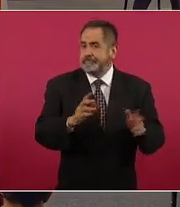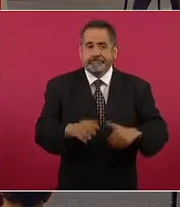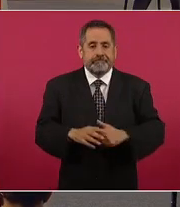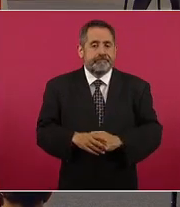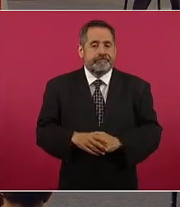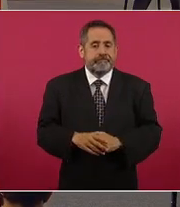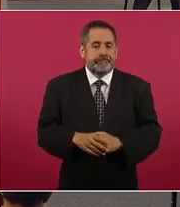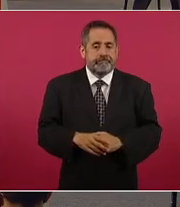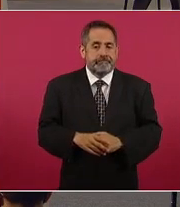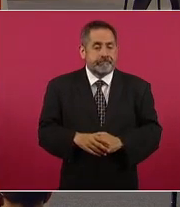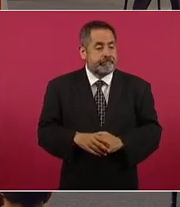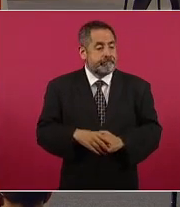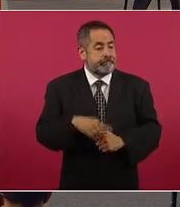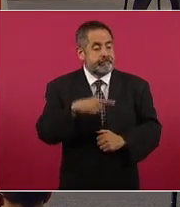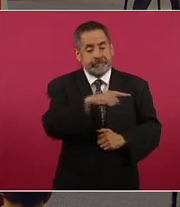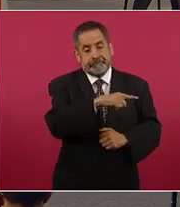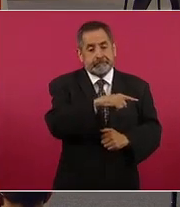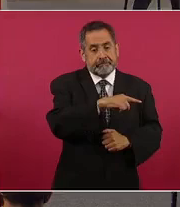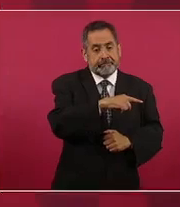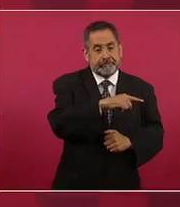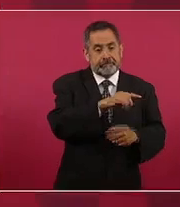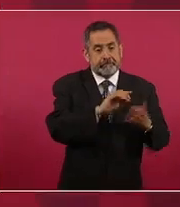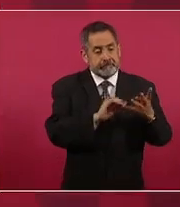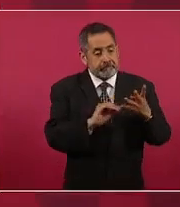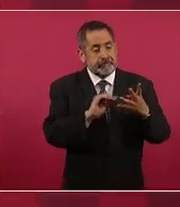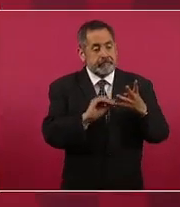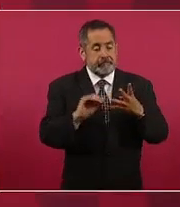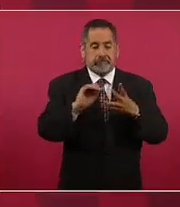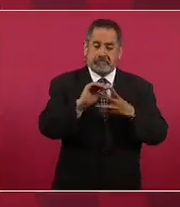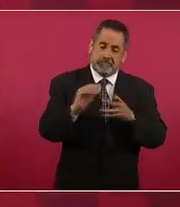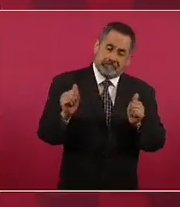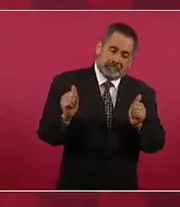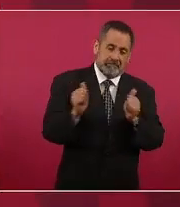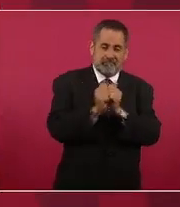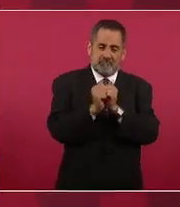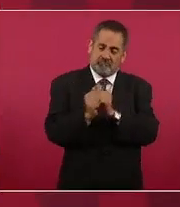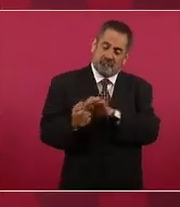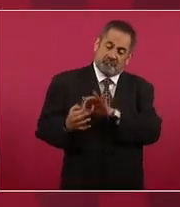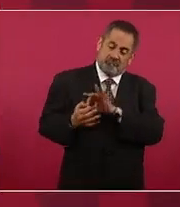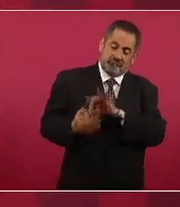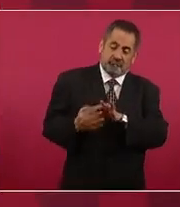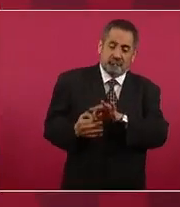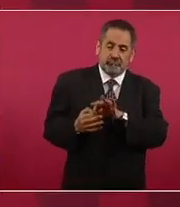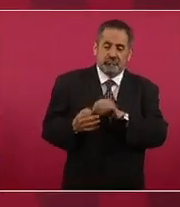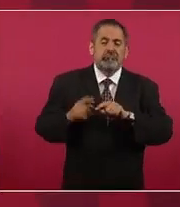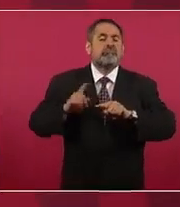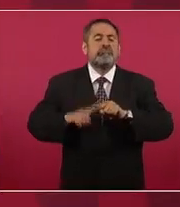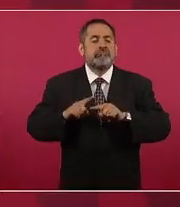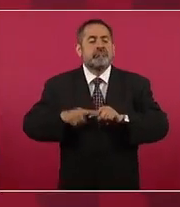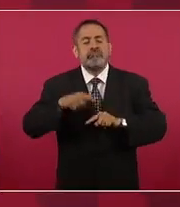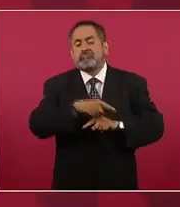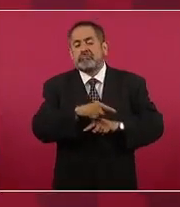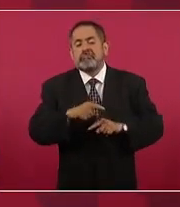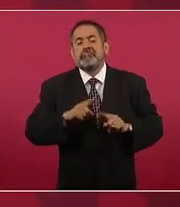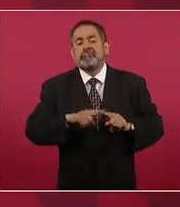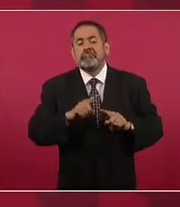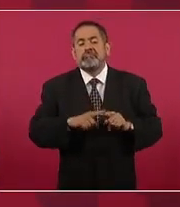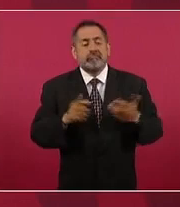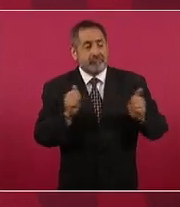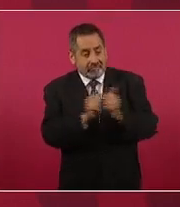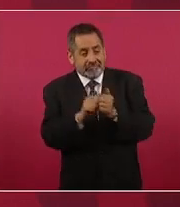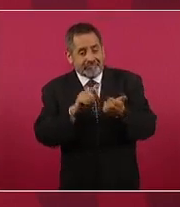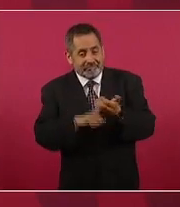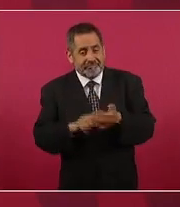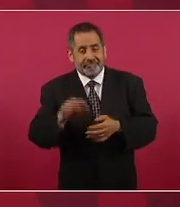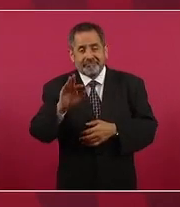en el brazo fuerte de Felipe